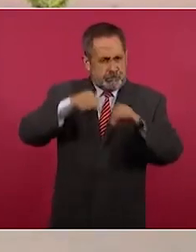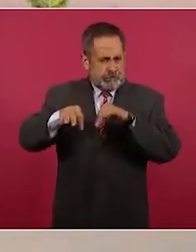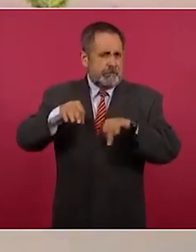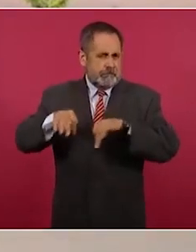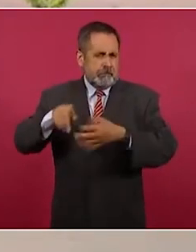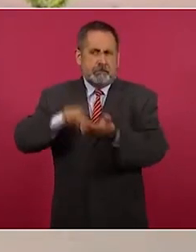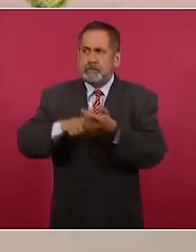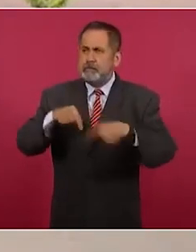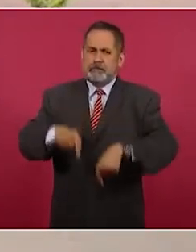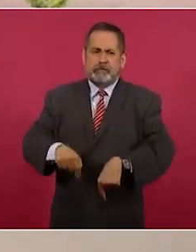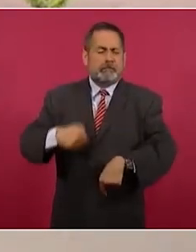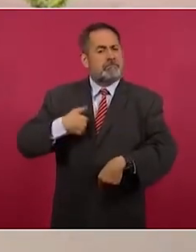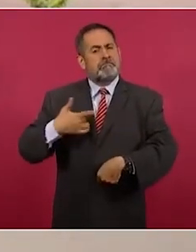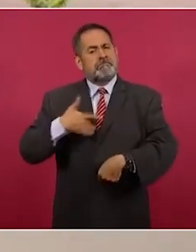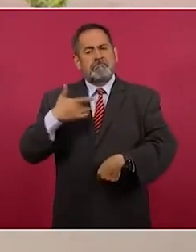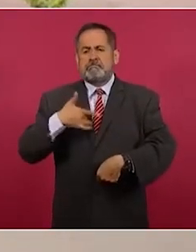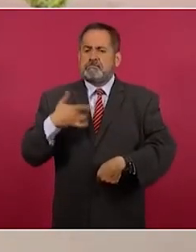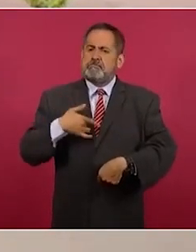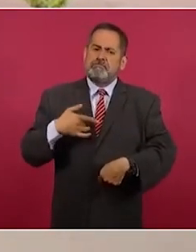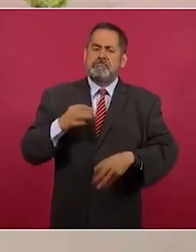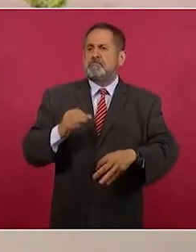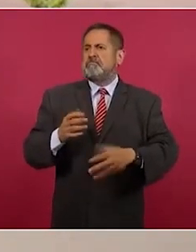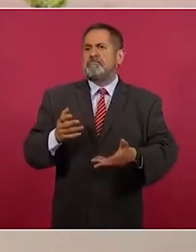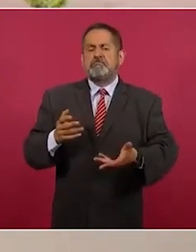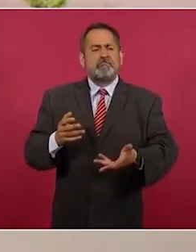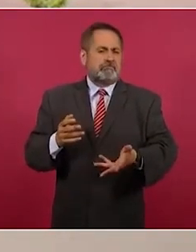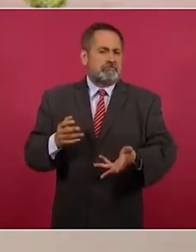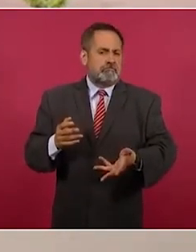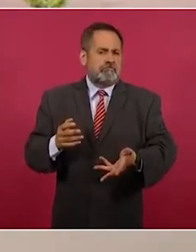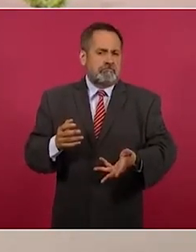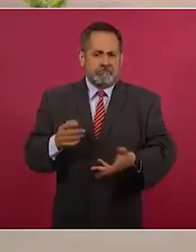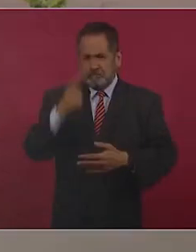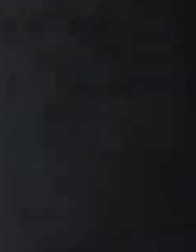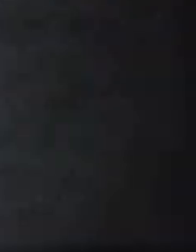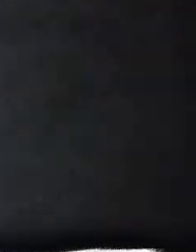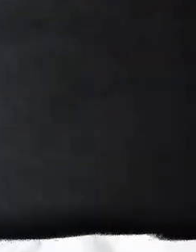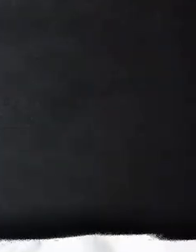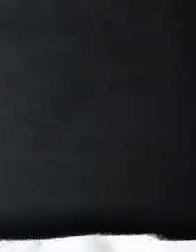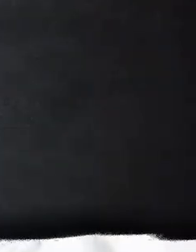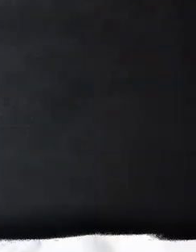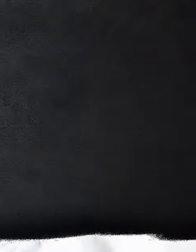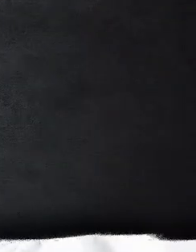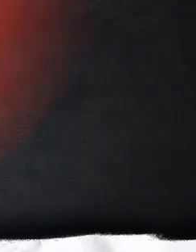esta institución, pues para mí es historia.